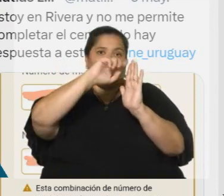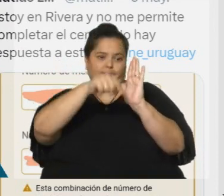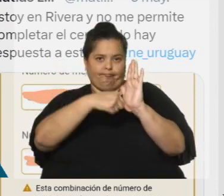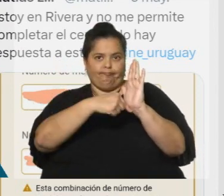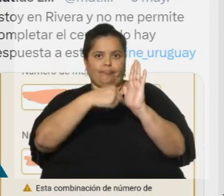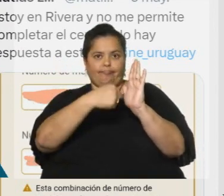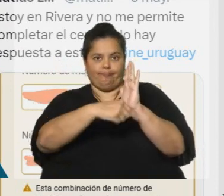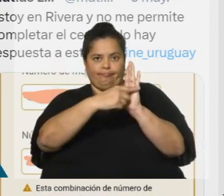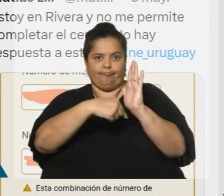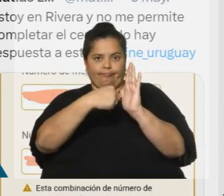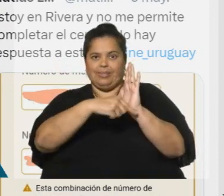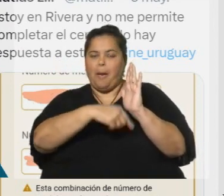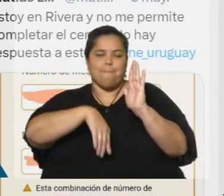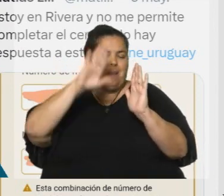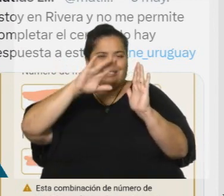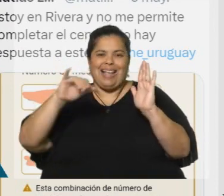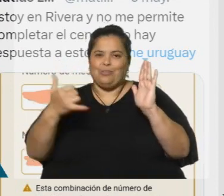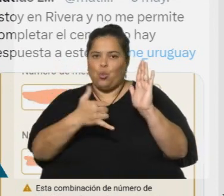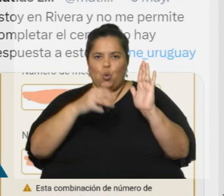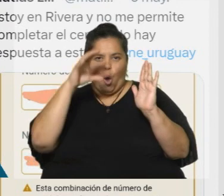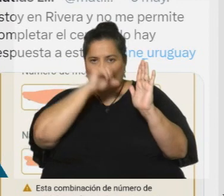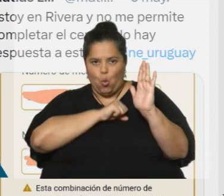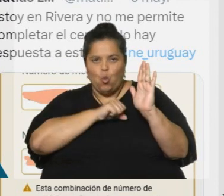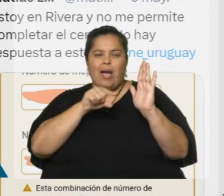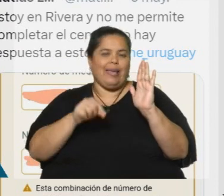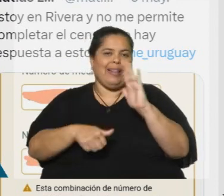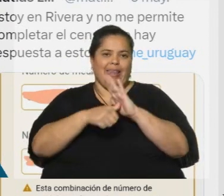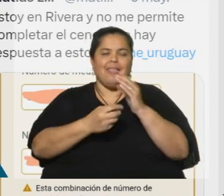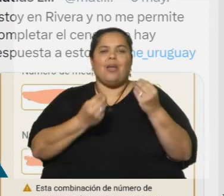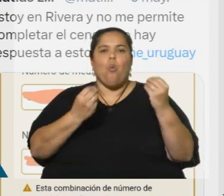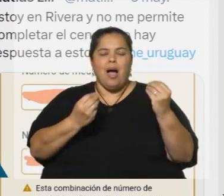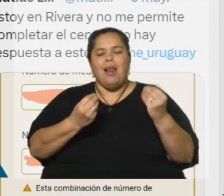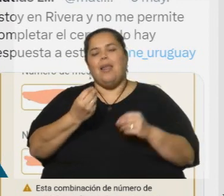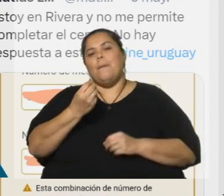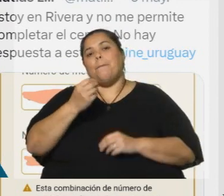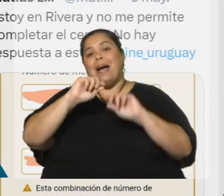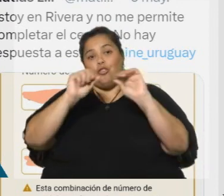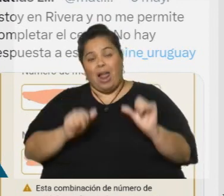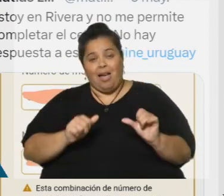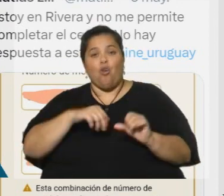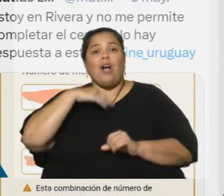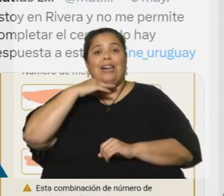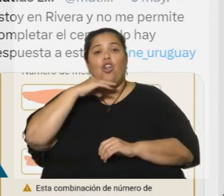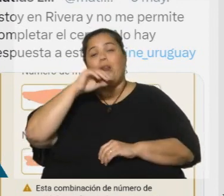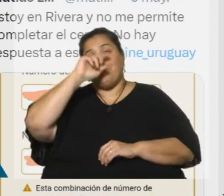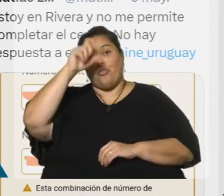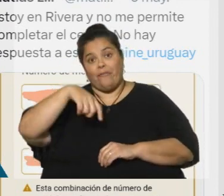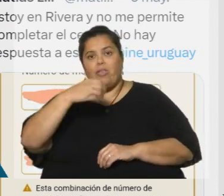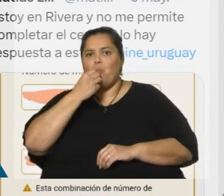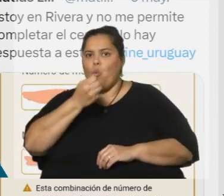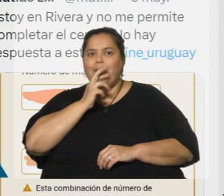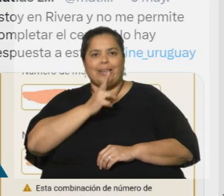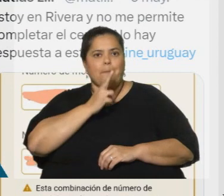tenemos los departamentos con mayores tasas. Allí los que lideran son Montevideo, Canelones y Maldonado. También están con muy buenas tasas de respuesta.